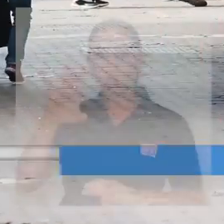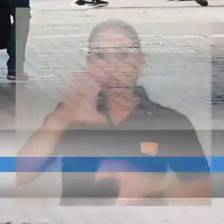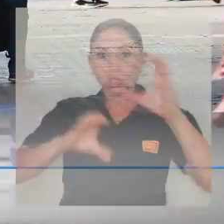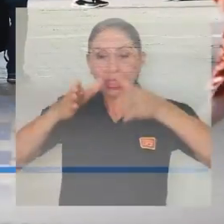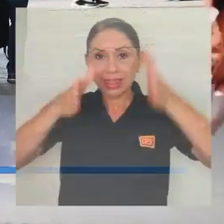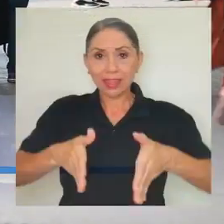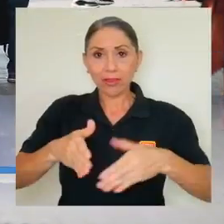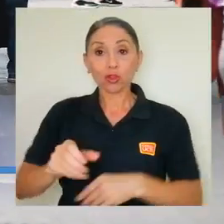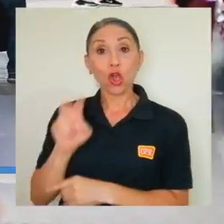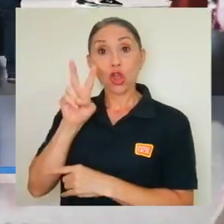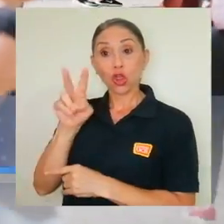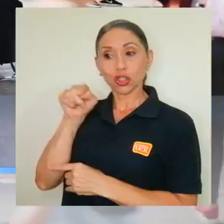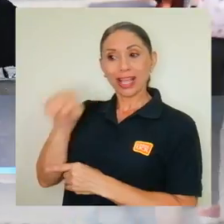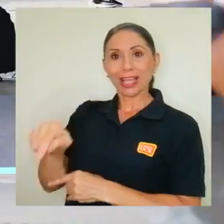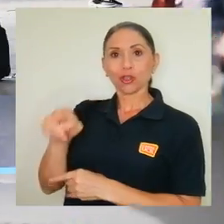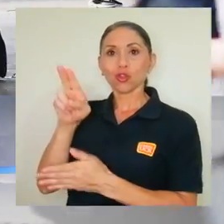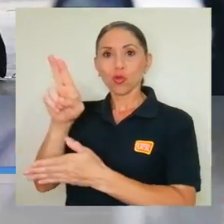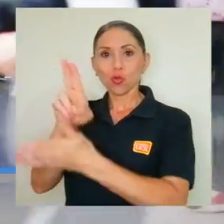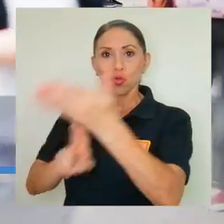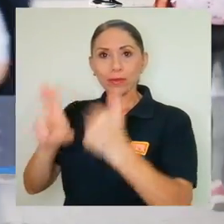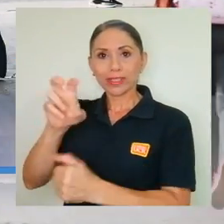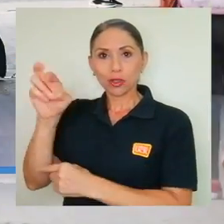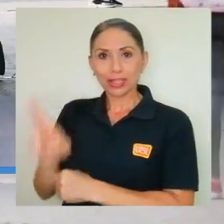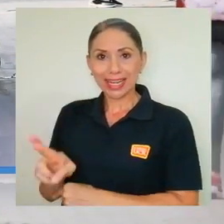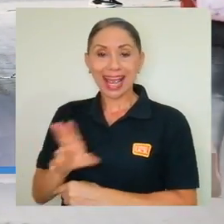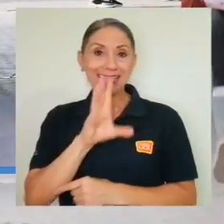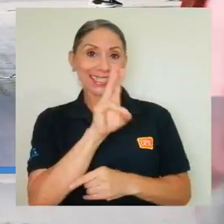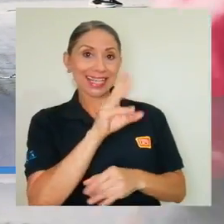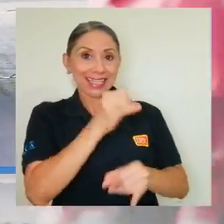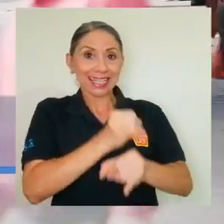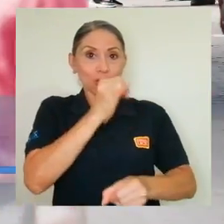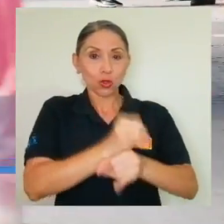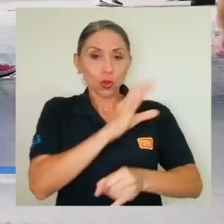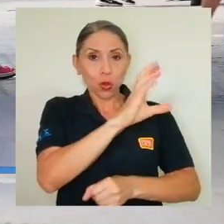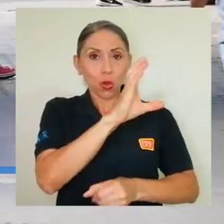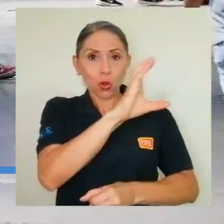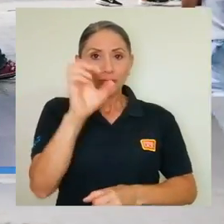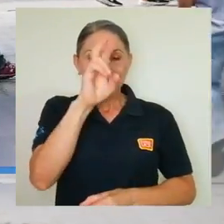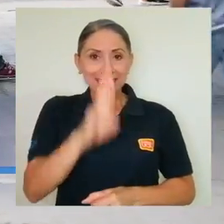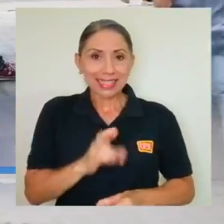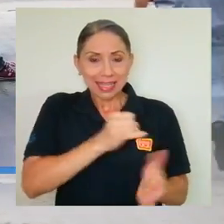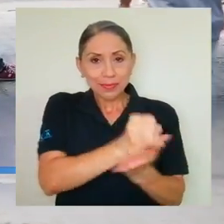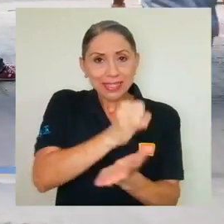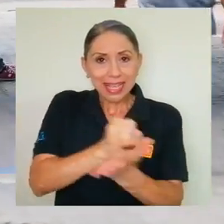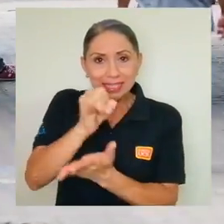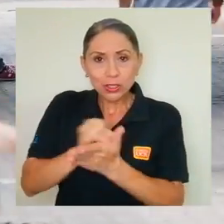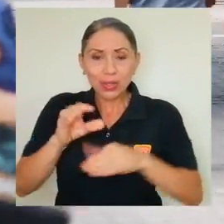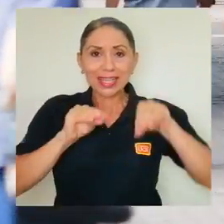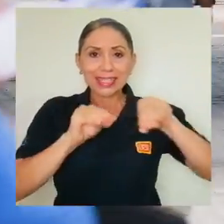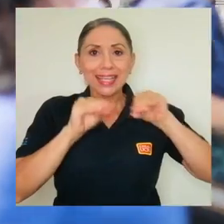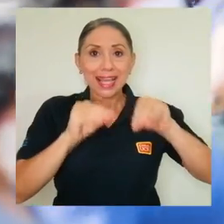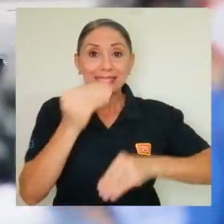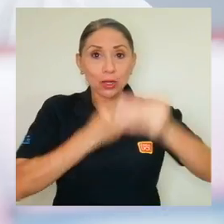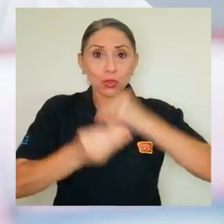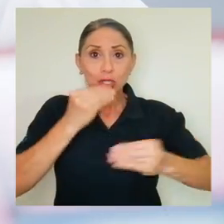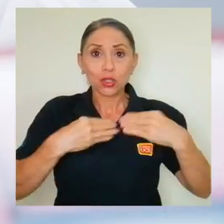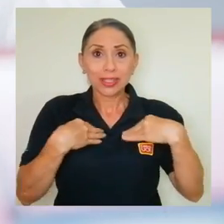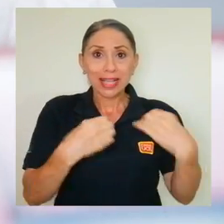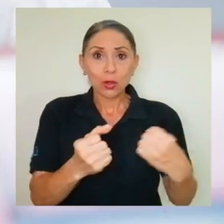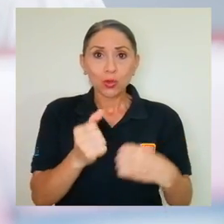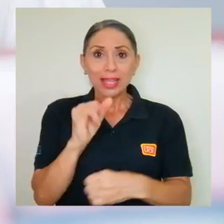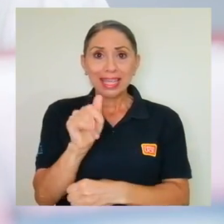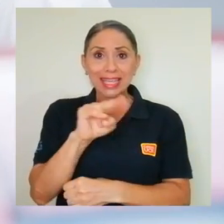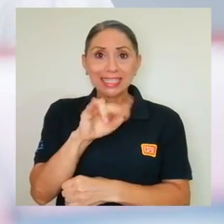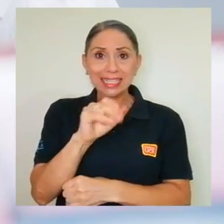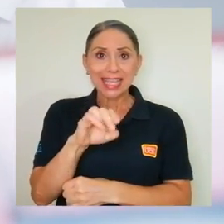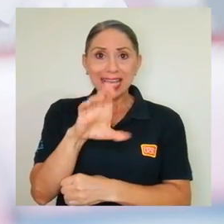8 científicos, 2 de la UCR y 6 del Instituto Costarricense de Investigación y Enseñanza en Nutrición y Salud, INCIENSA, publicaron